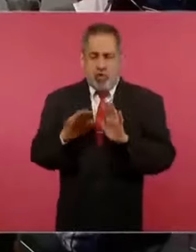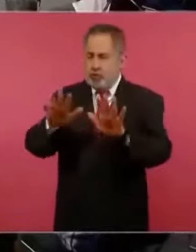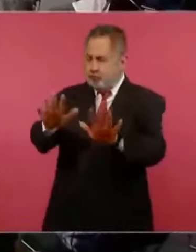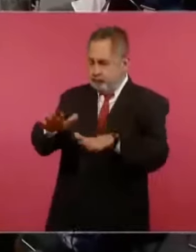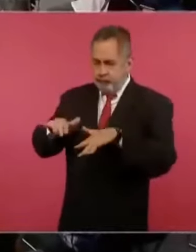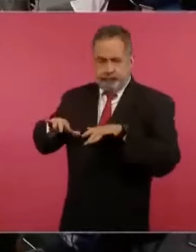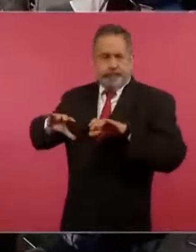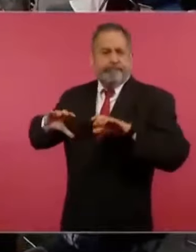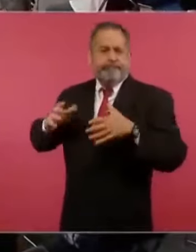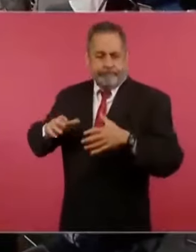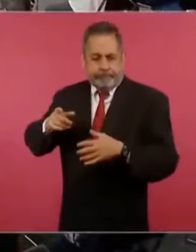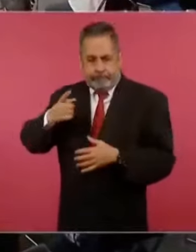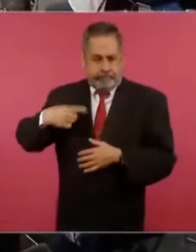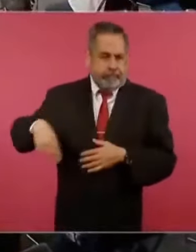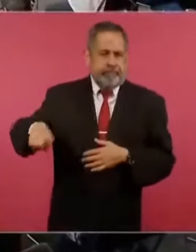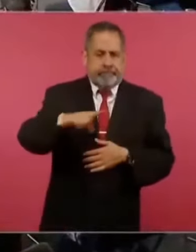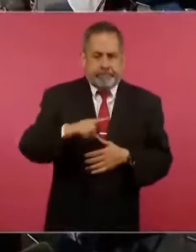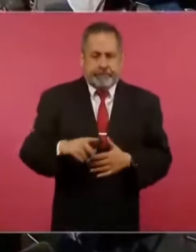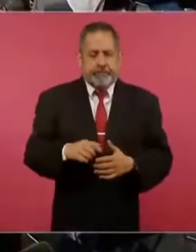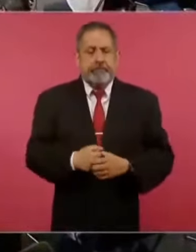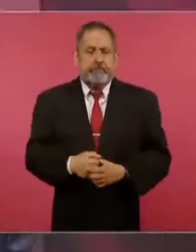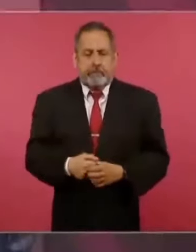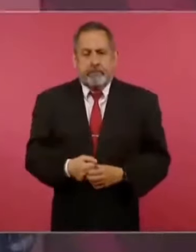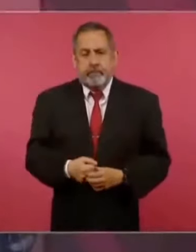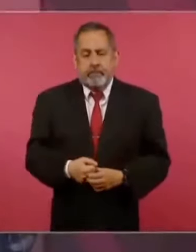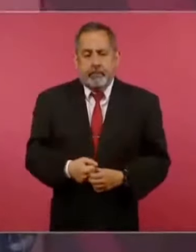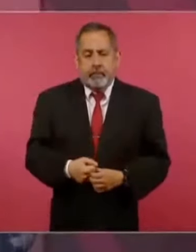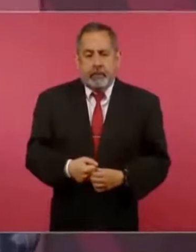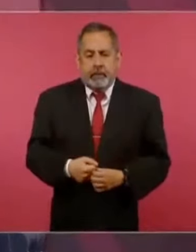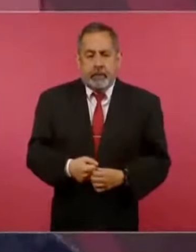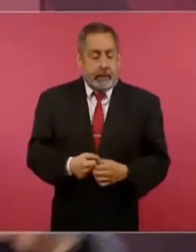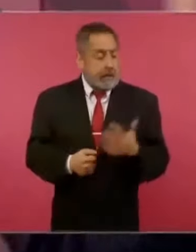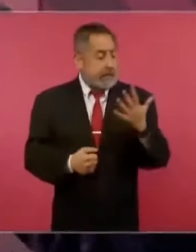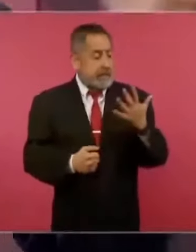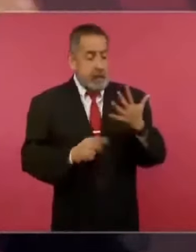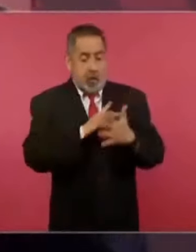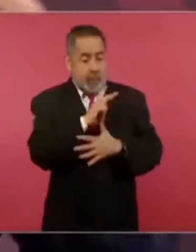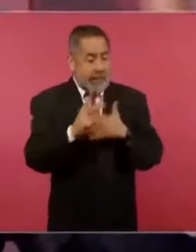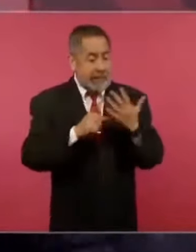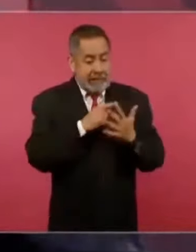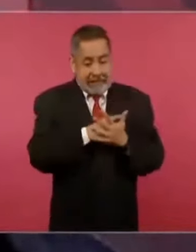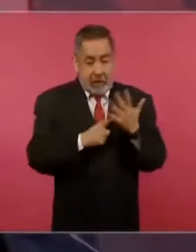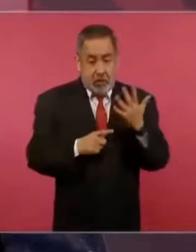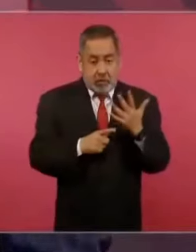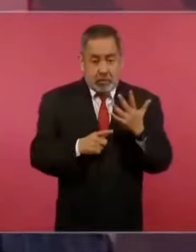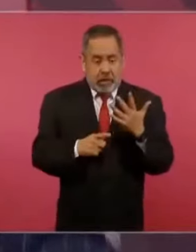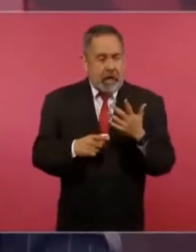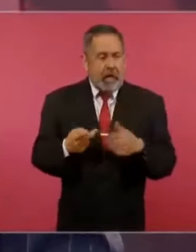obsoleto, porque no resuelven nada